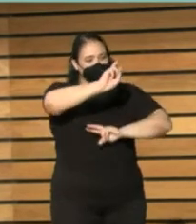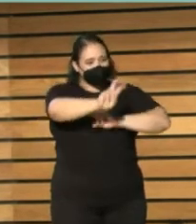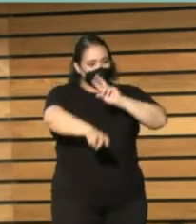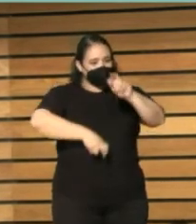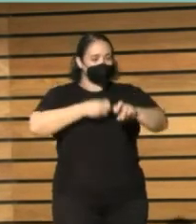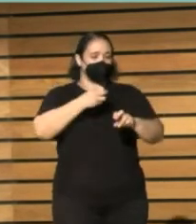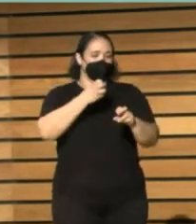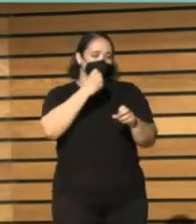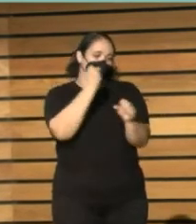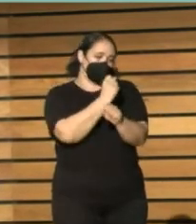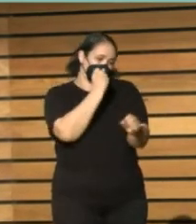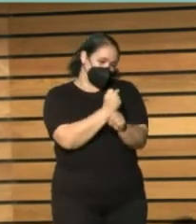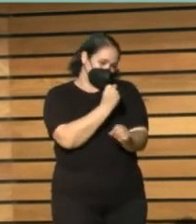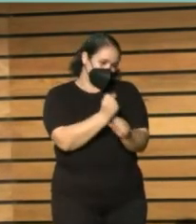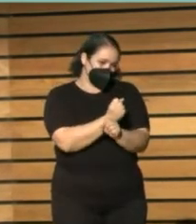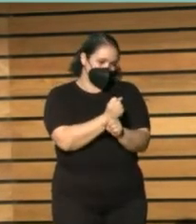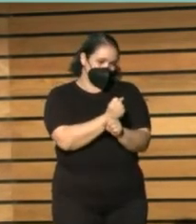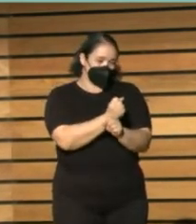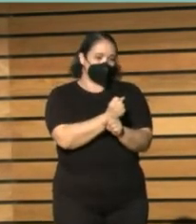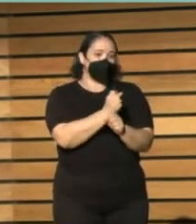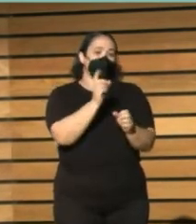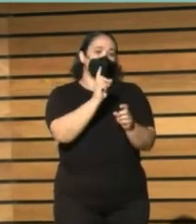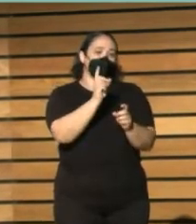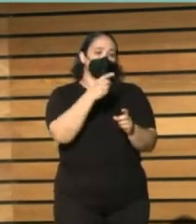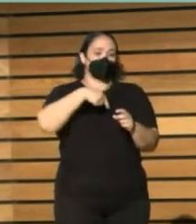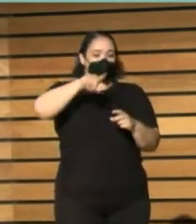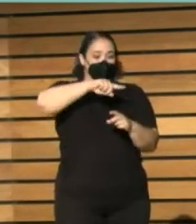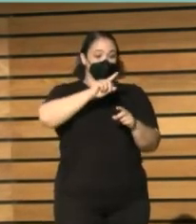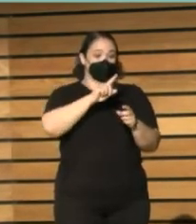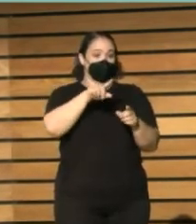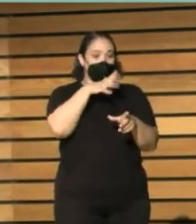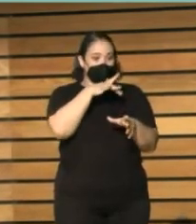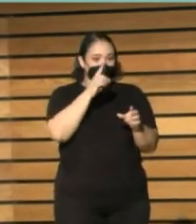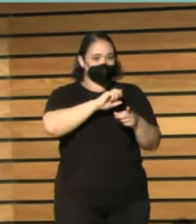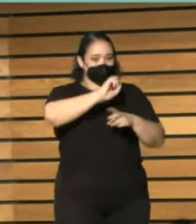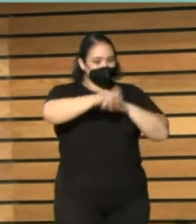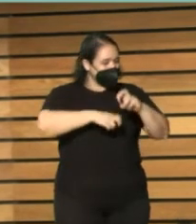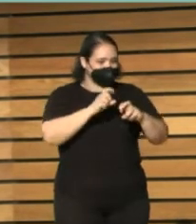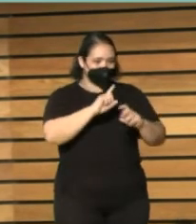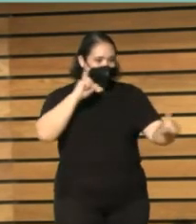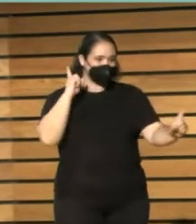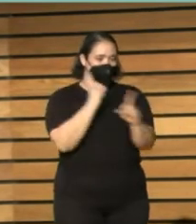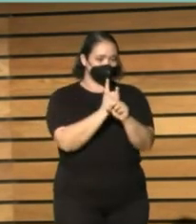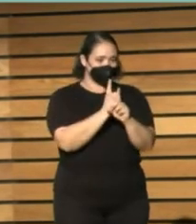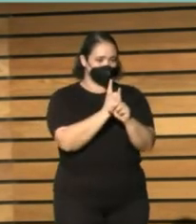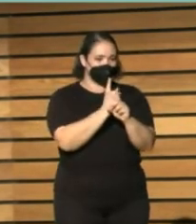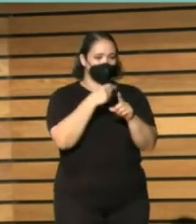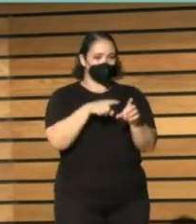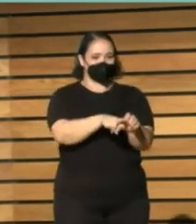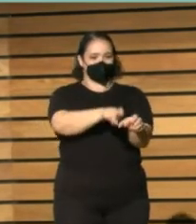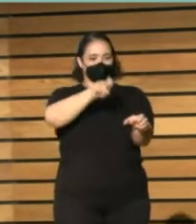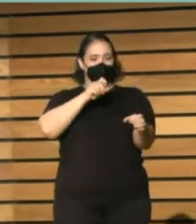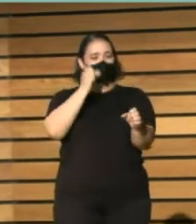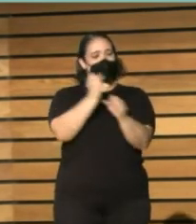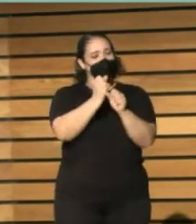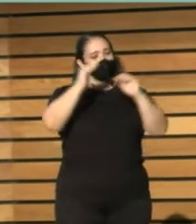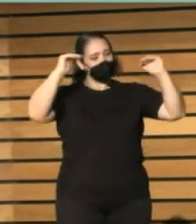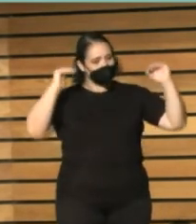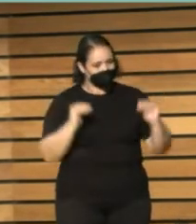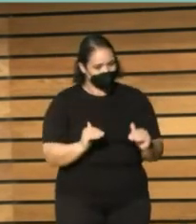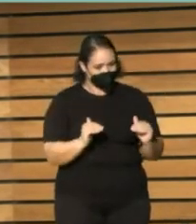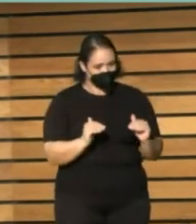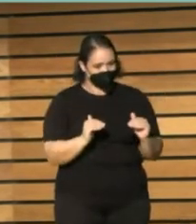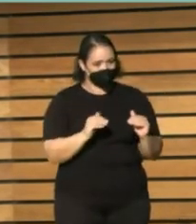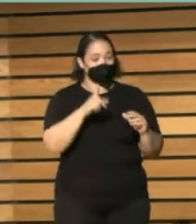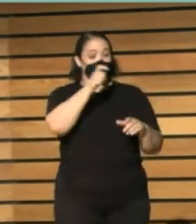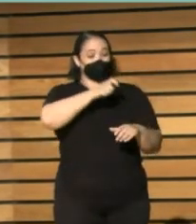plantillas evidentemente y al contrario lo que está ocurriendo es yo creo que una gran precarización la gente que se